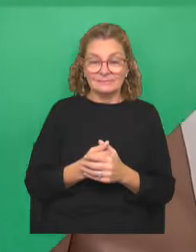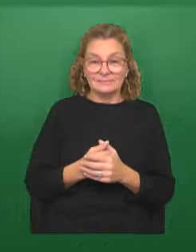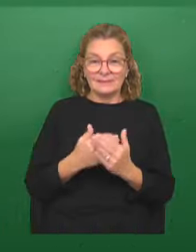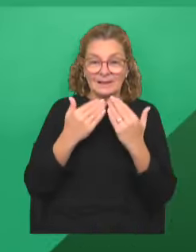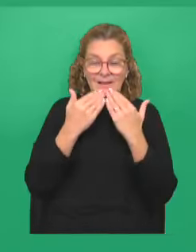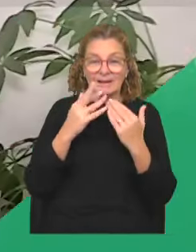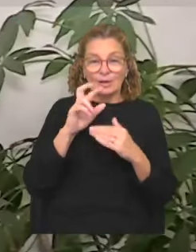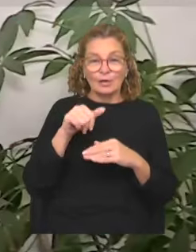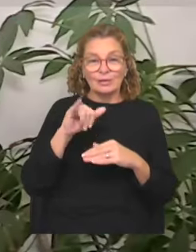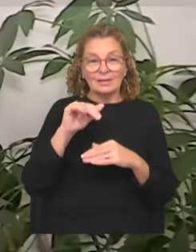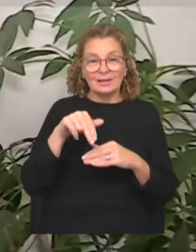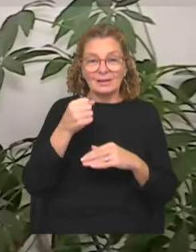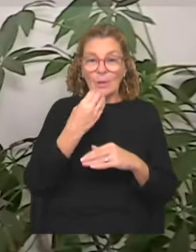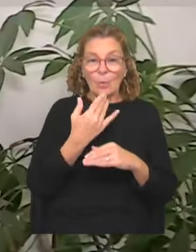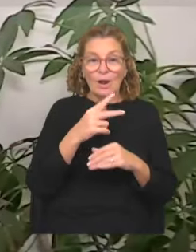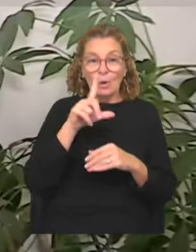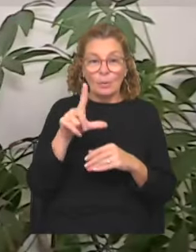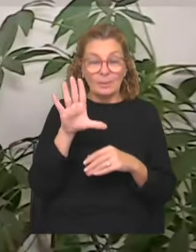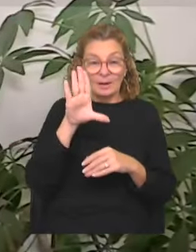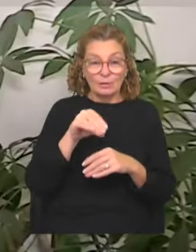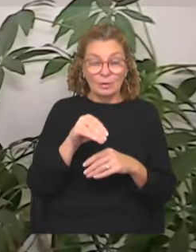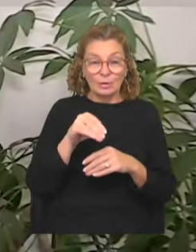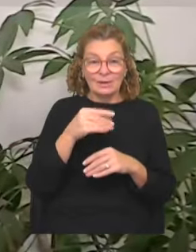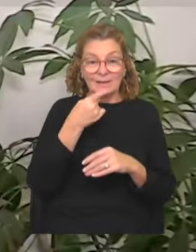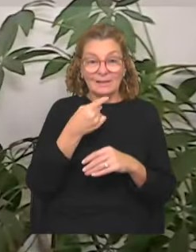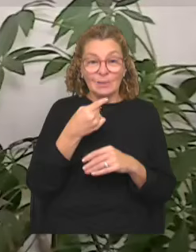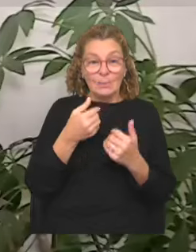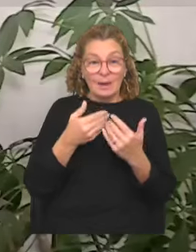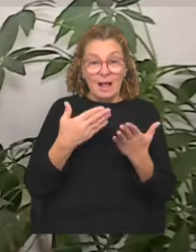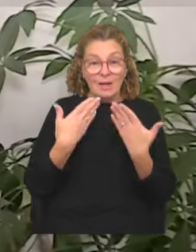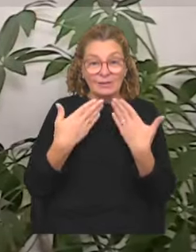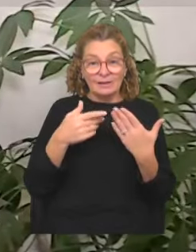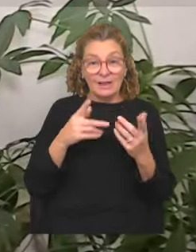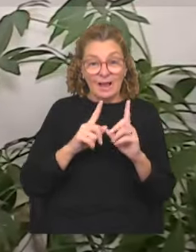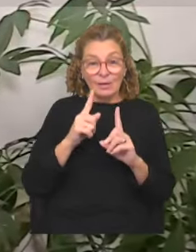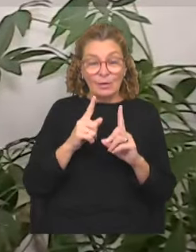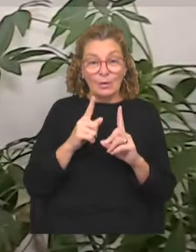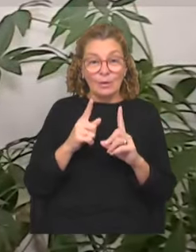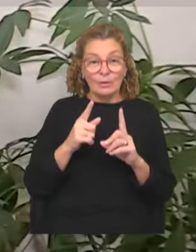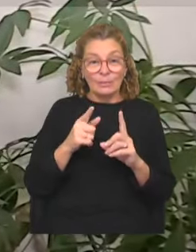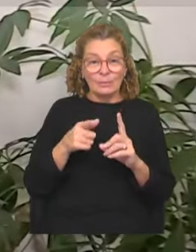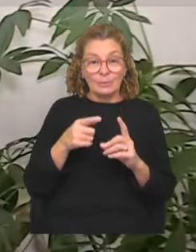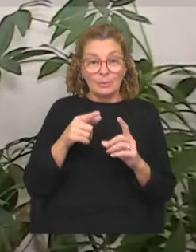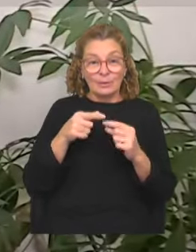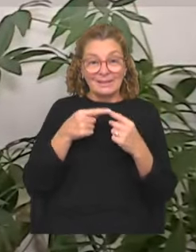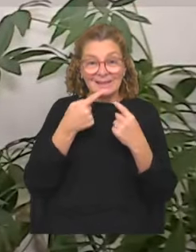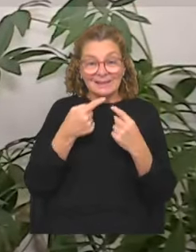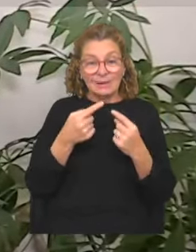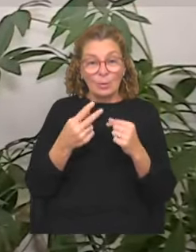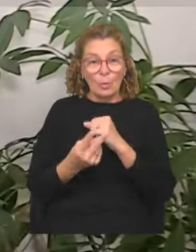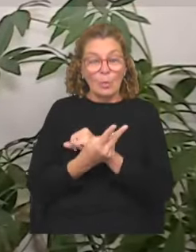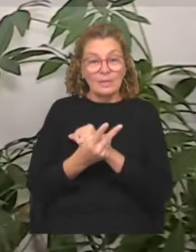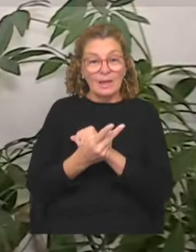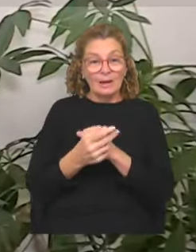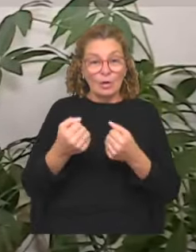Gracias, Rosina. Buen lunes para todos. Los convoco para hablar de una iniciativa que recientemente se puso en marcha sobre Cuidacoches